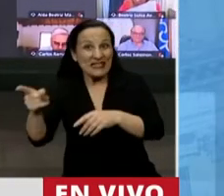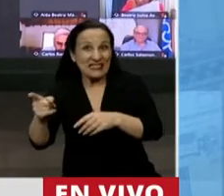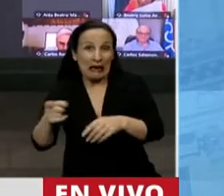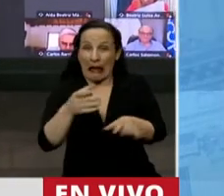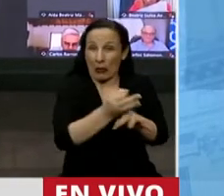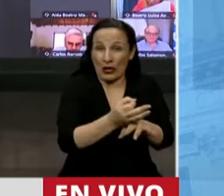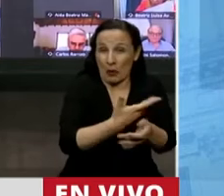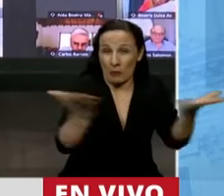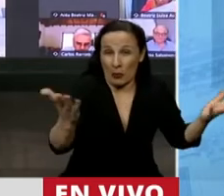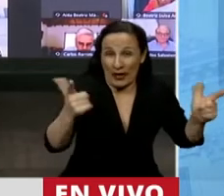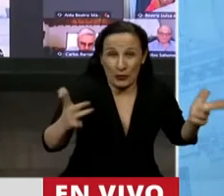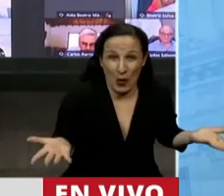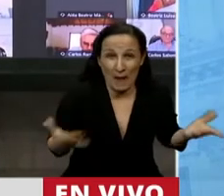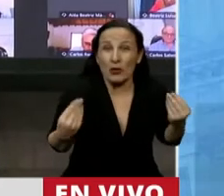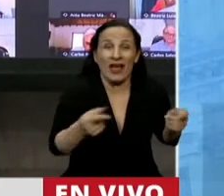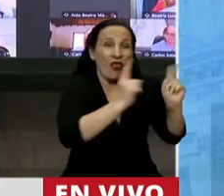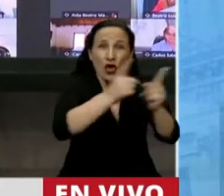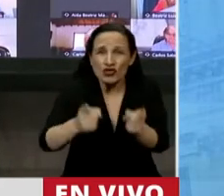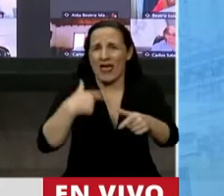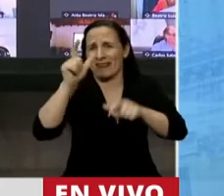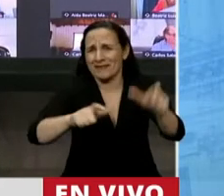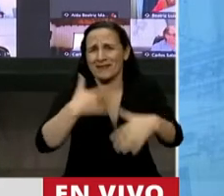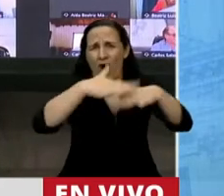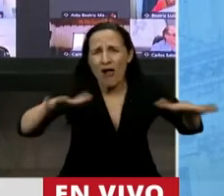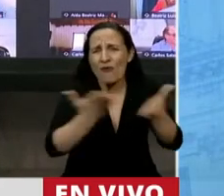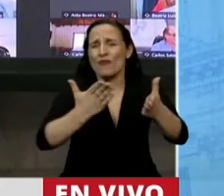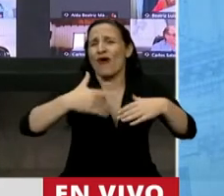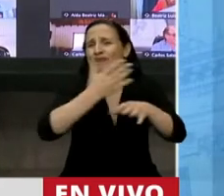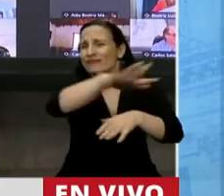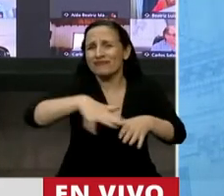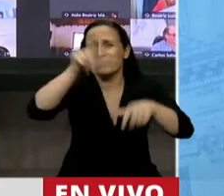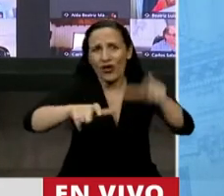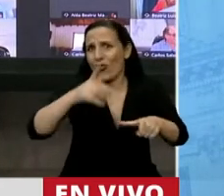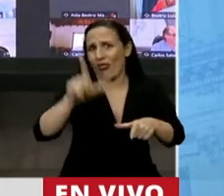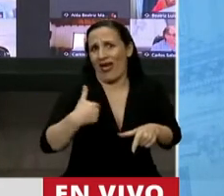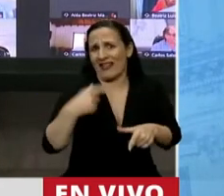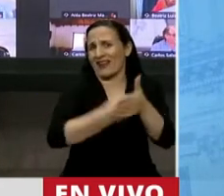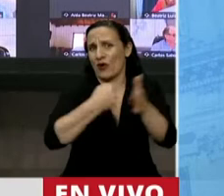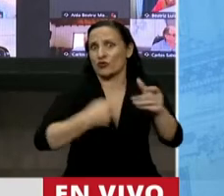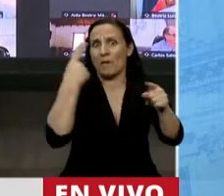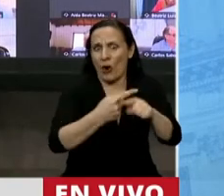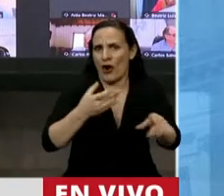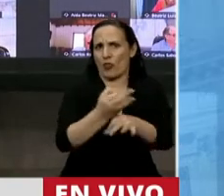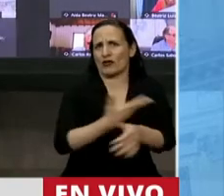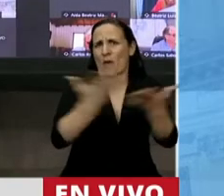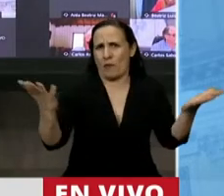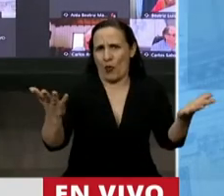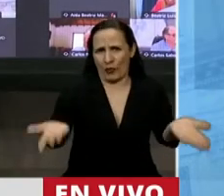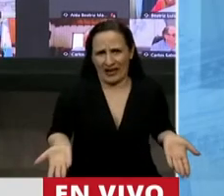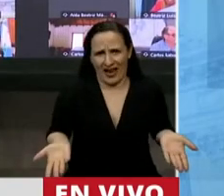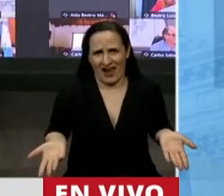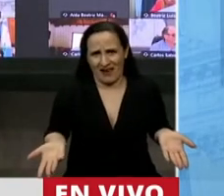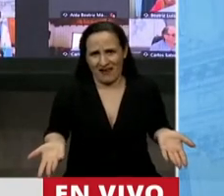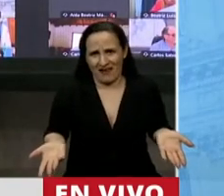porque son los docentes, la comunidad educativa, todo el pueblo argentino que ha luchado y ha sostenido la educación pública ante los permanentes ataques